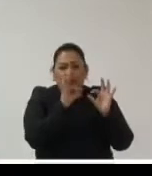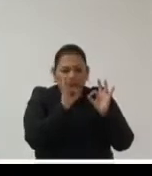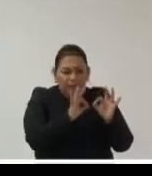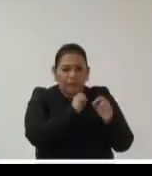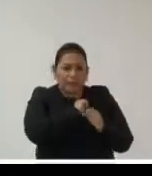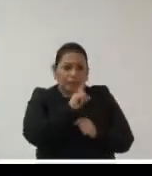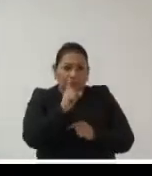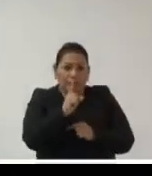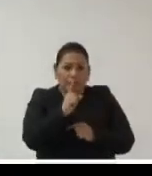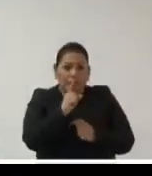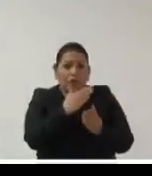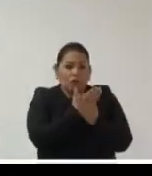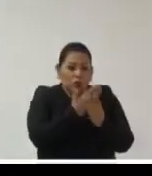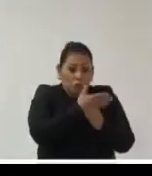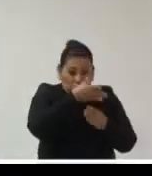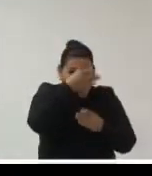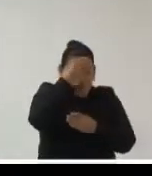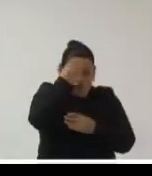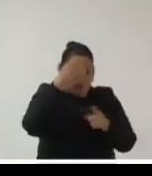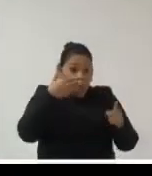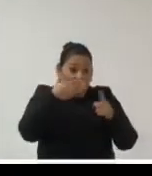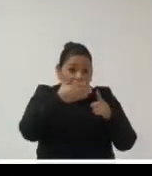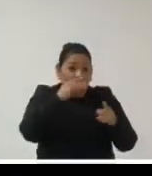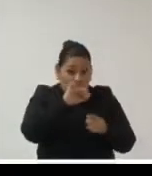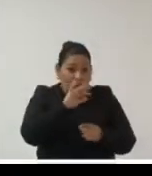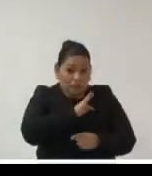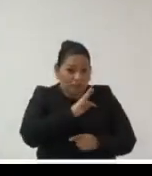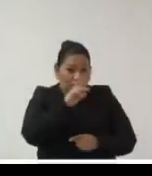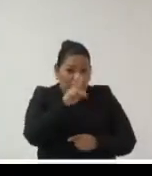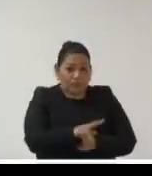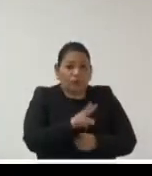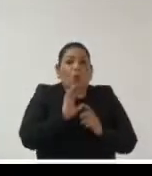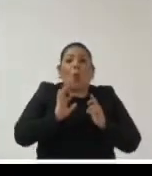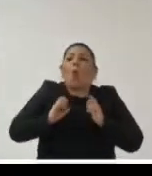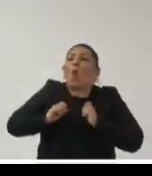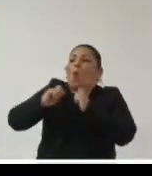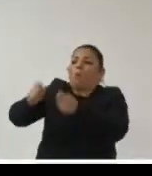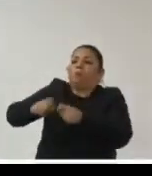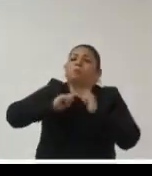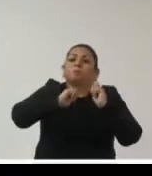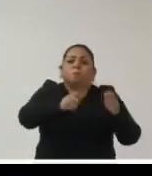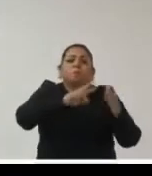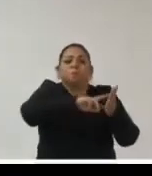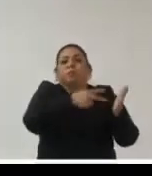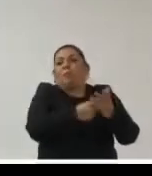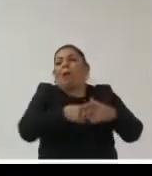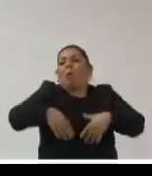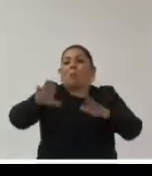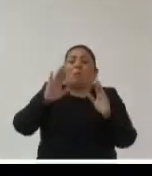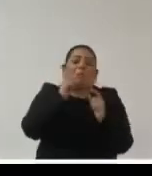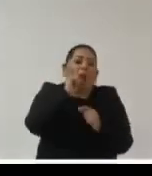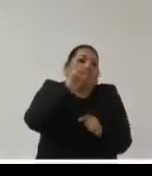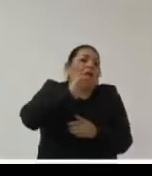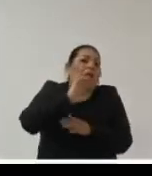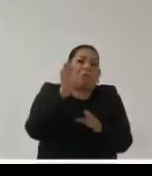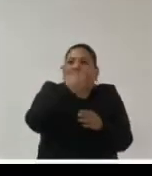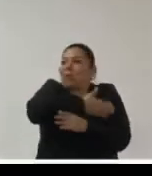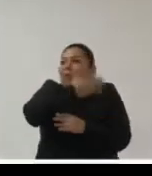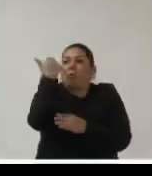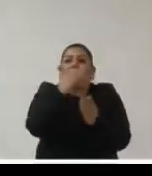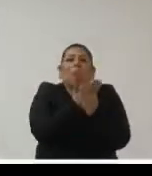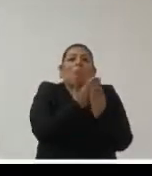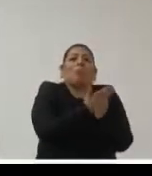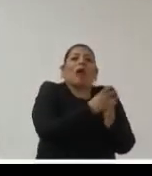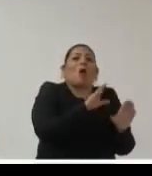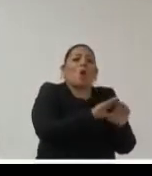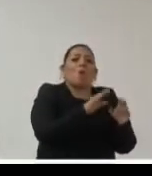y qué tanto los archivistas están enfocados en ese trabajo o se lo estamos dejando a los ingenieros que desconocen la archivística como